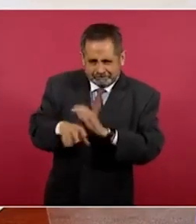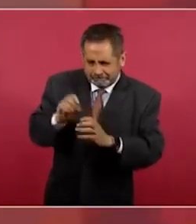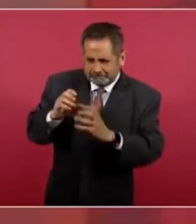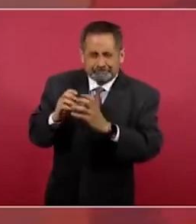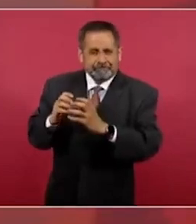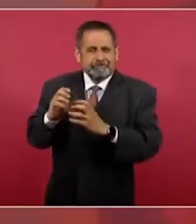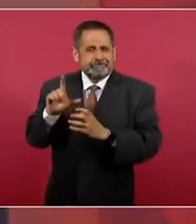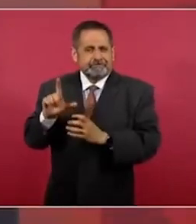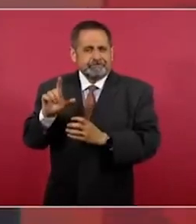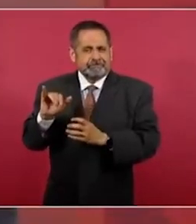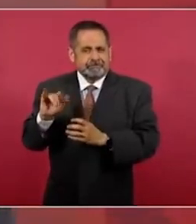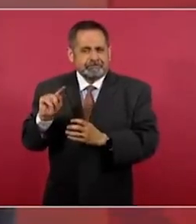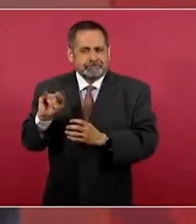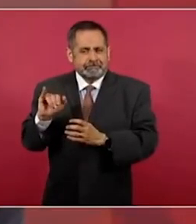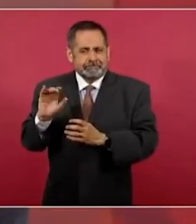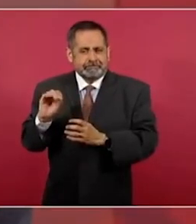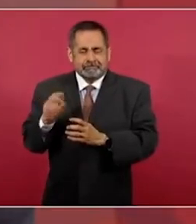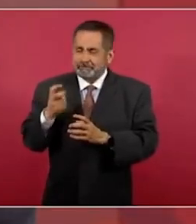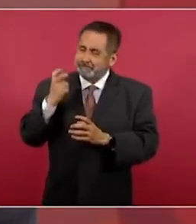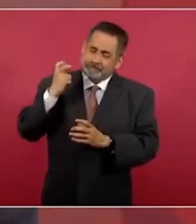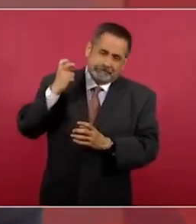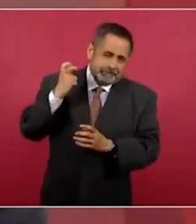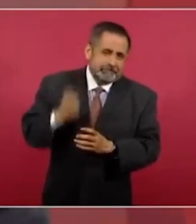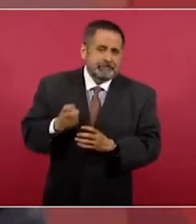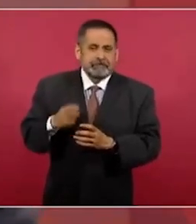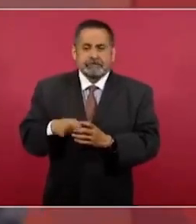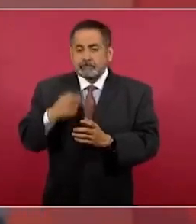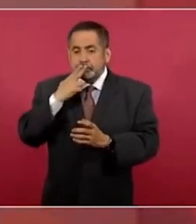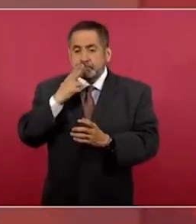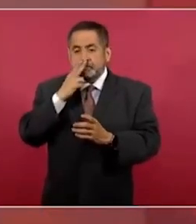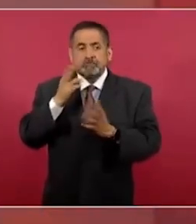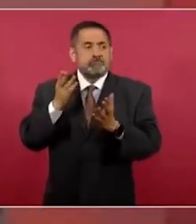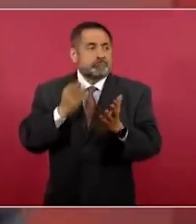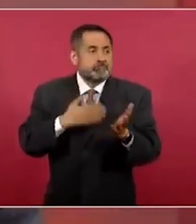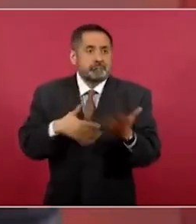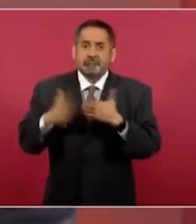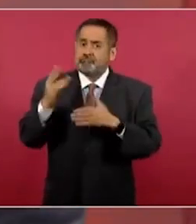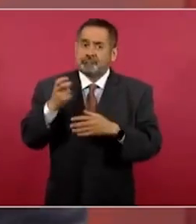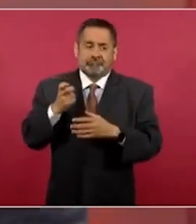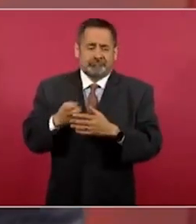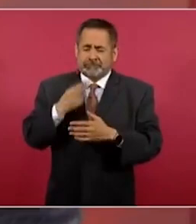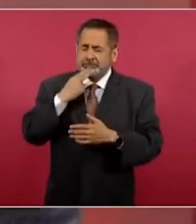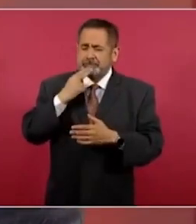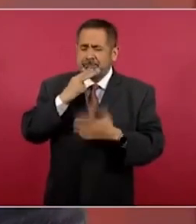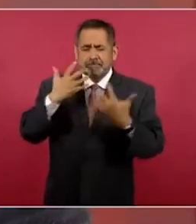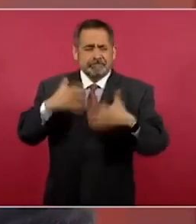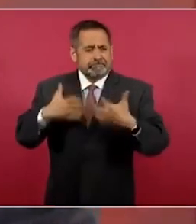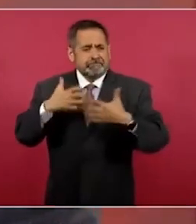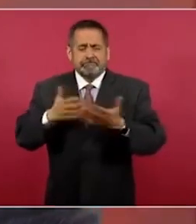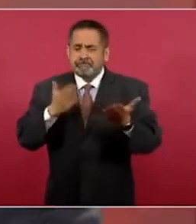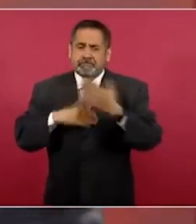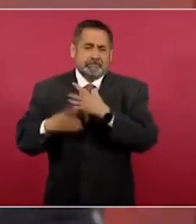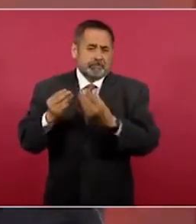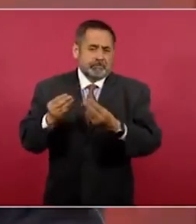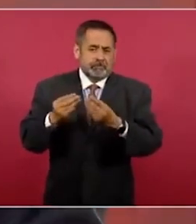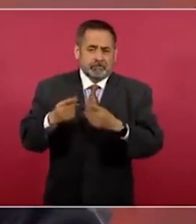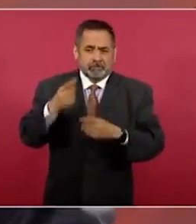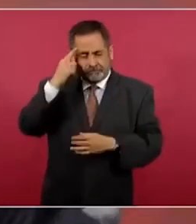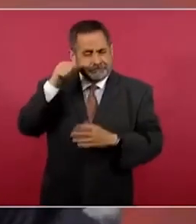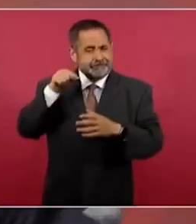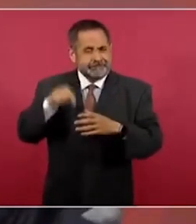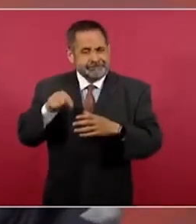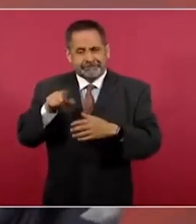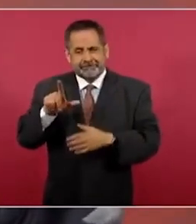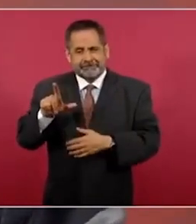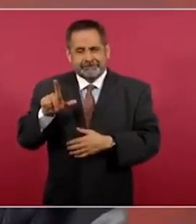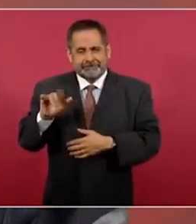no podría haber desarrollo industrial para sustituir